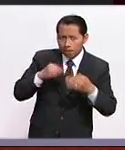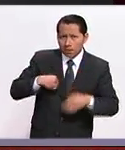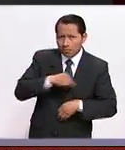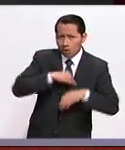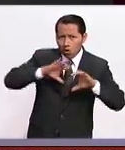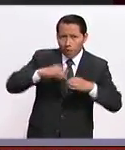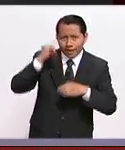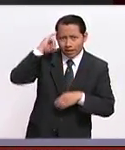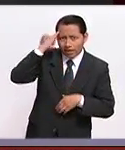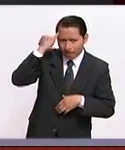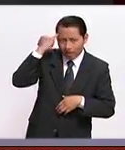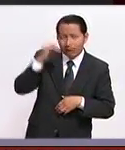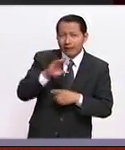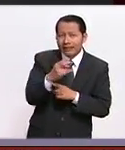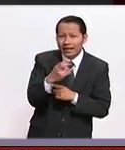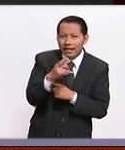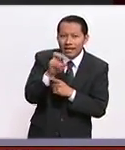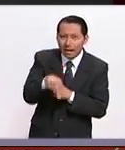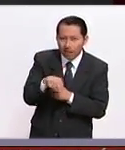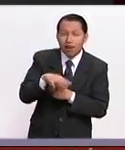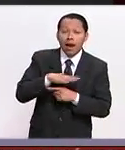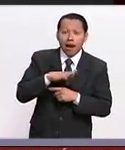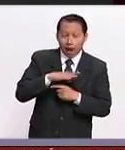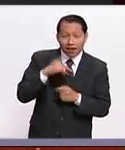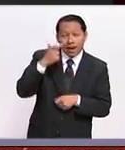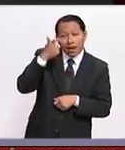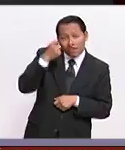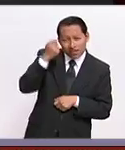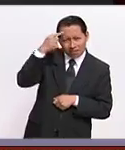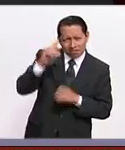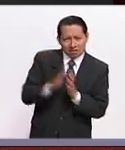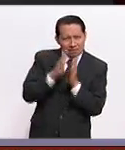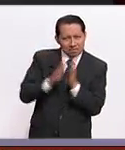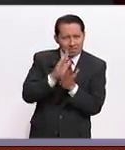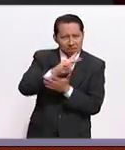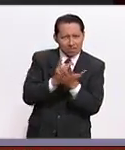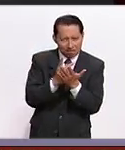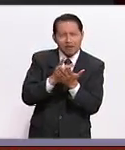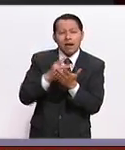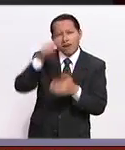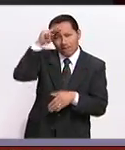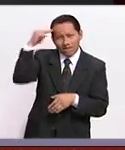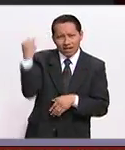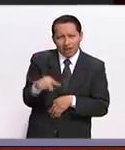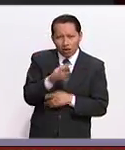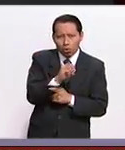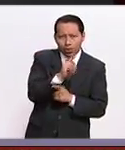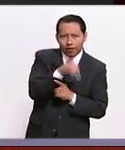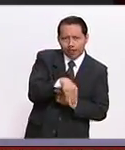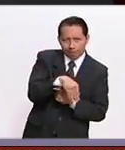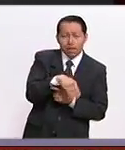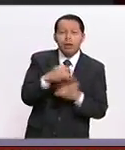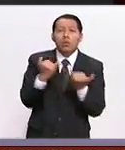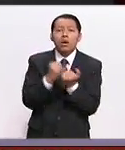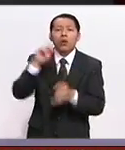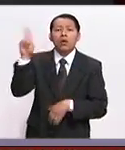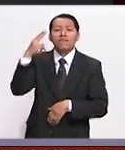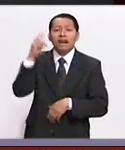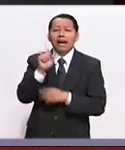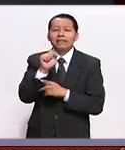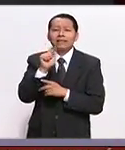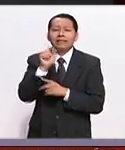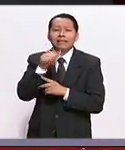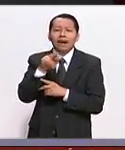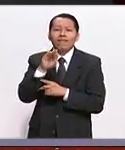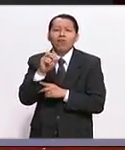indígena de Cherán fue becado para participar en el programa de verano que organizan tanto el ITAM como la Universidad de